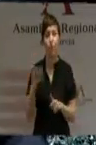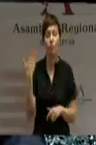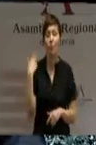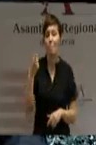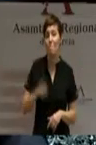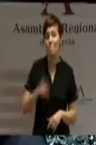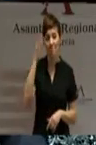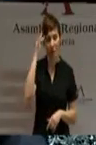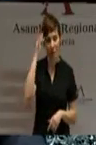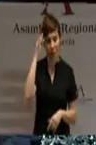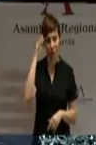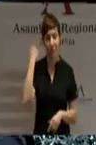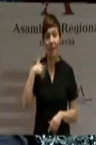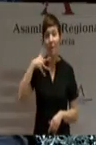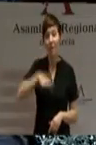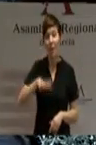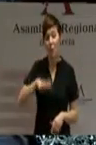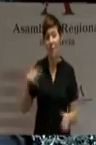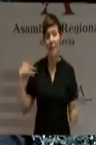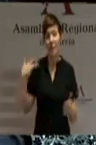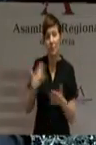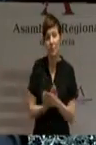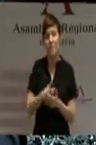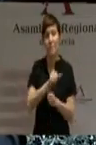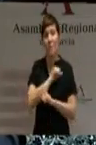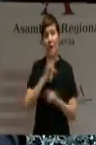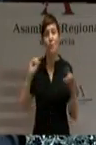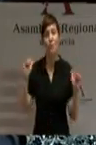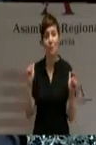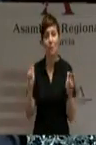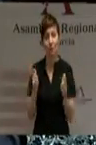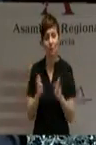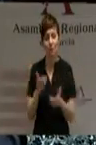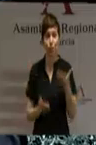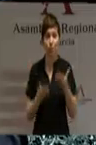consecutivos, reduciendo el número de parados respecto al año anterior.